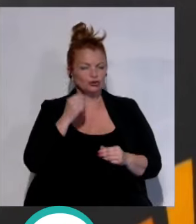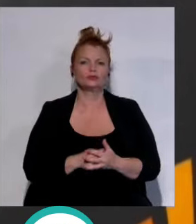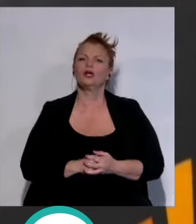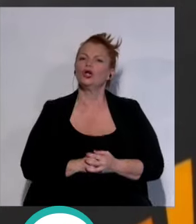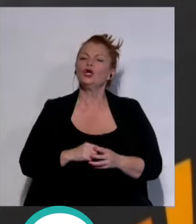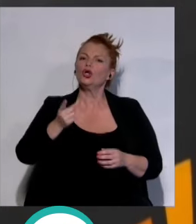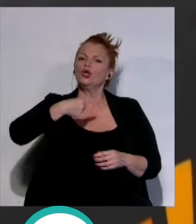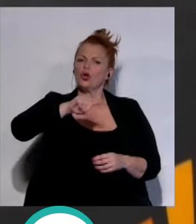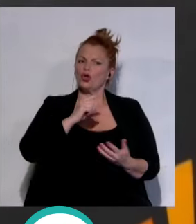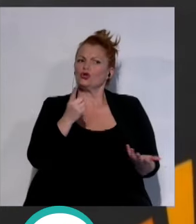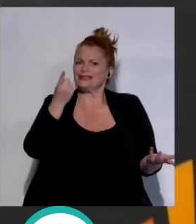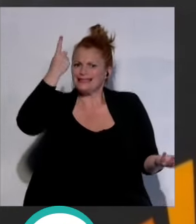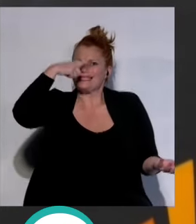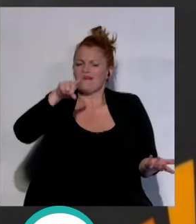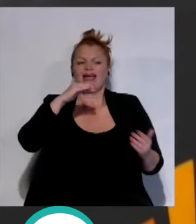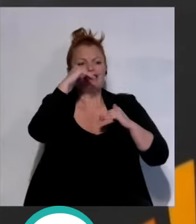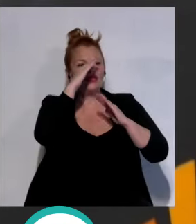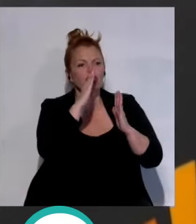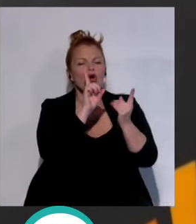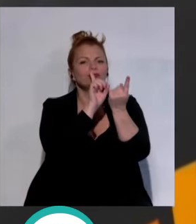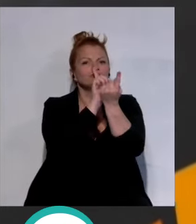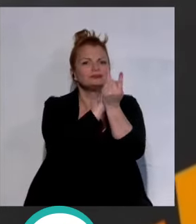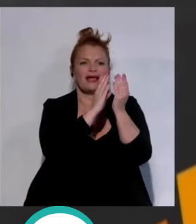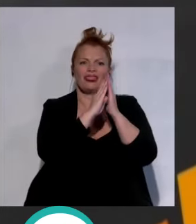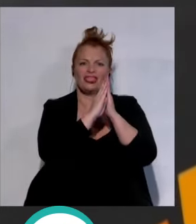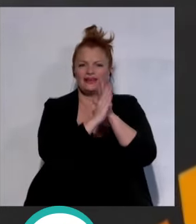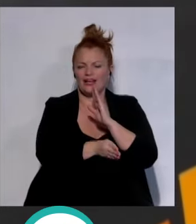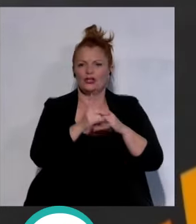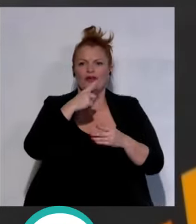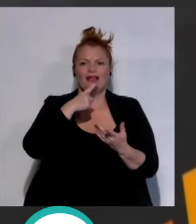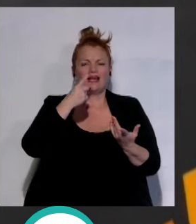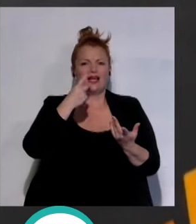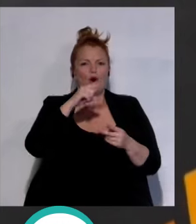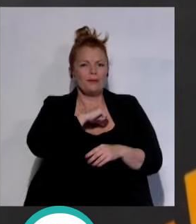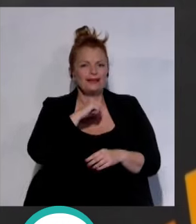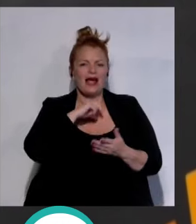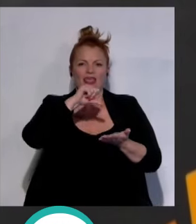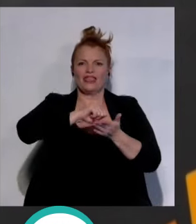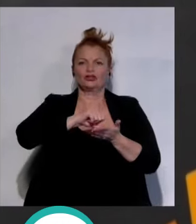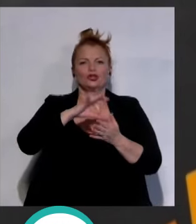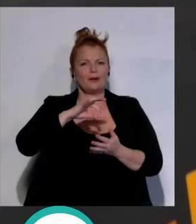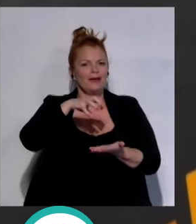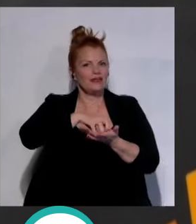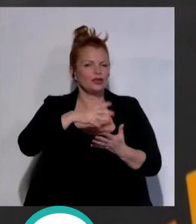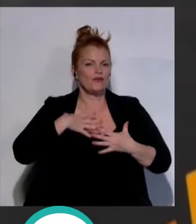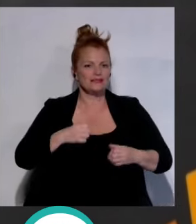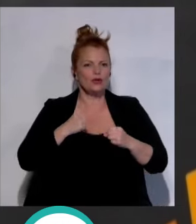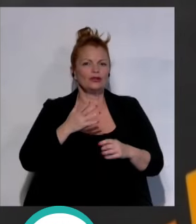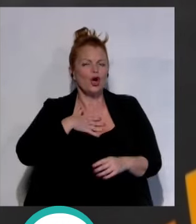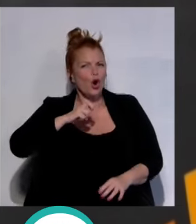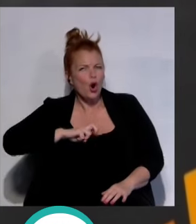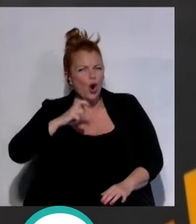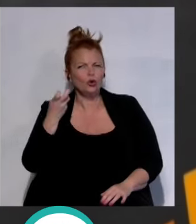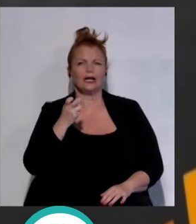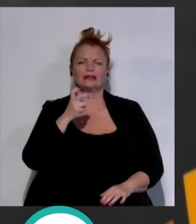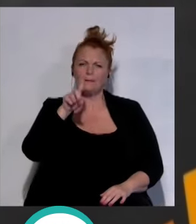que todo el mundo conoce que es la atención directa a la asistencia en el hospital en el centro de salud pero hay otra quizás a mi juicio incluso más